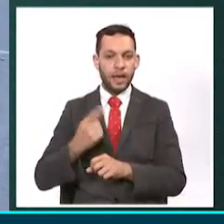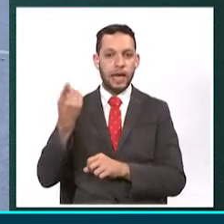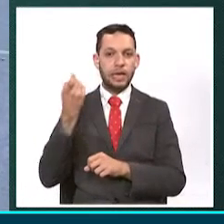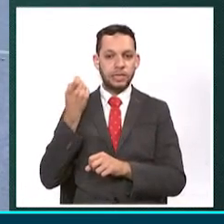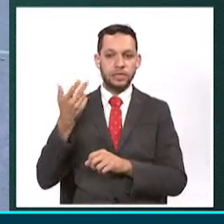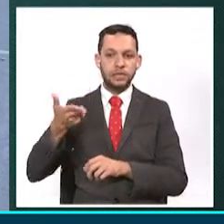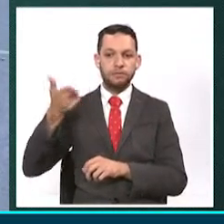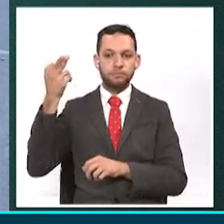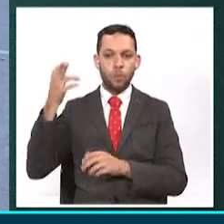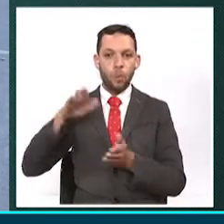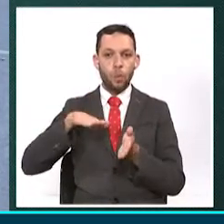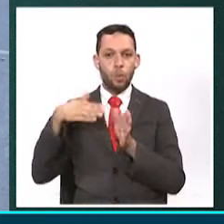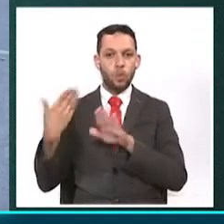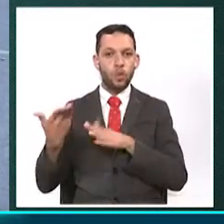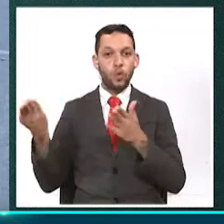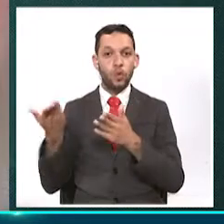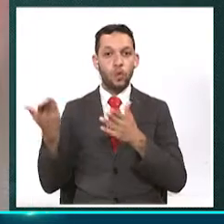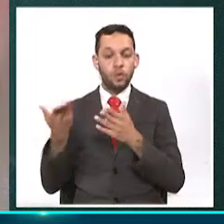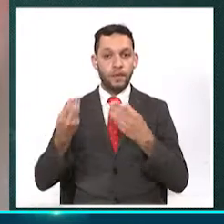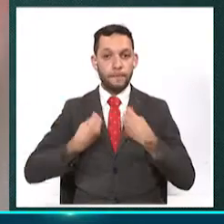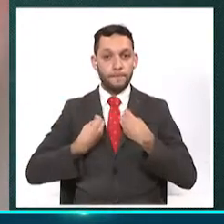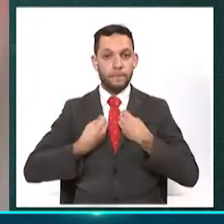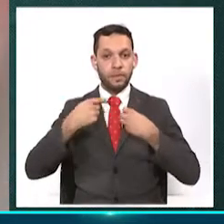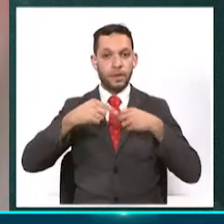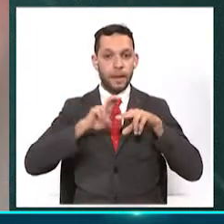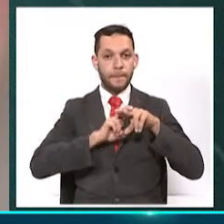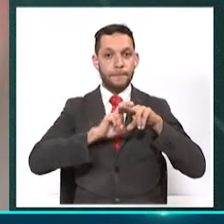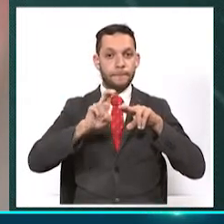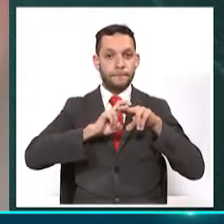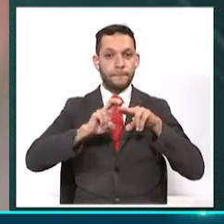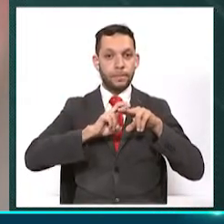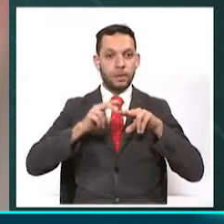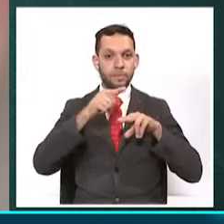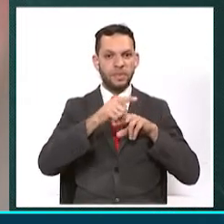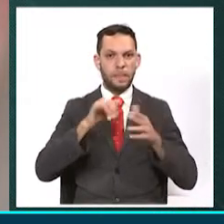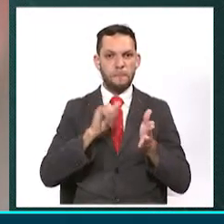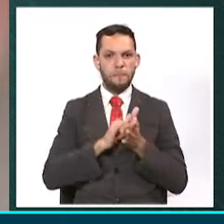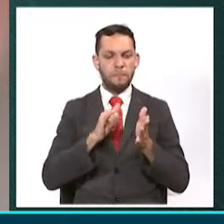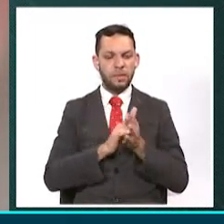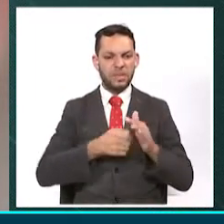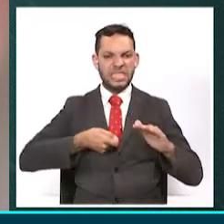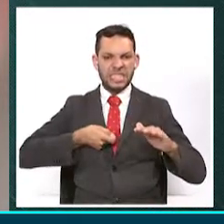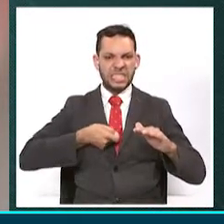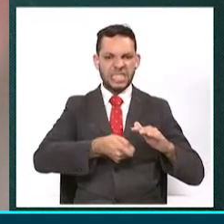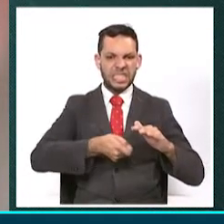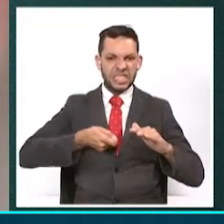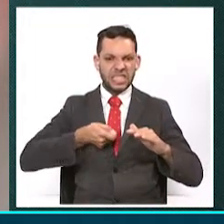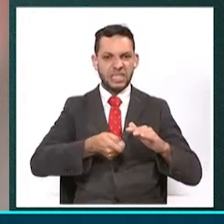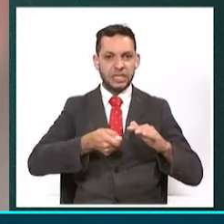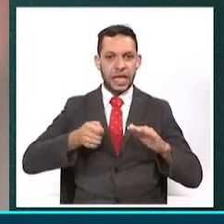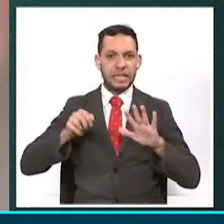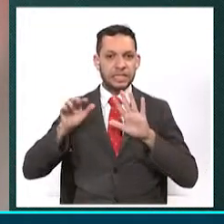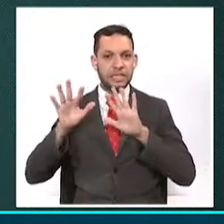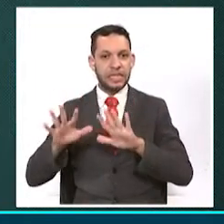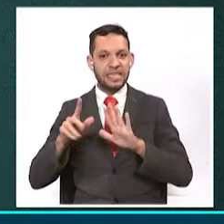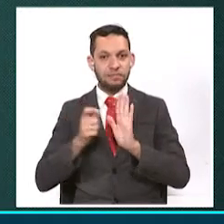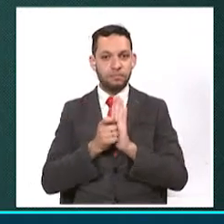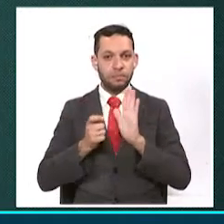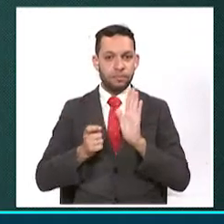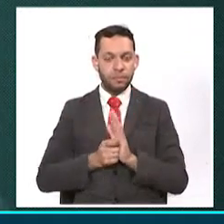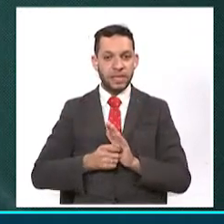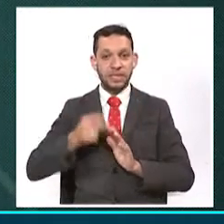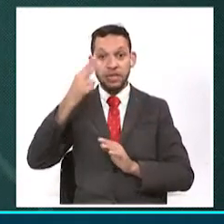en el barrio La Alta Suiza de Manizales a causa de al menos 10 puñaladas que al parecer le propinó su hijastro. Las